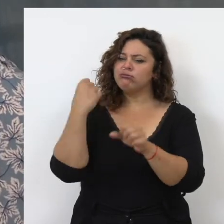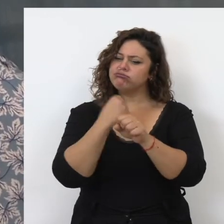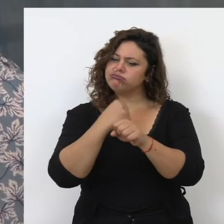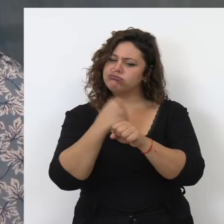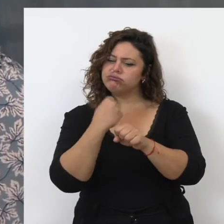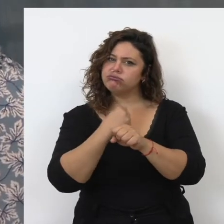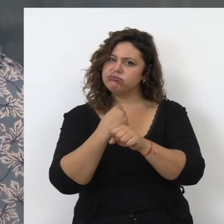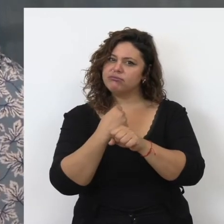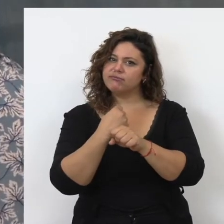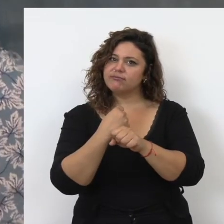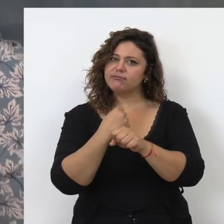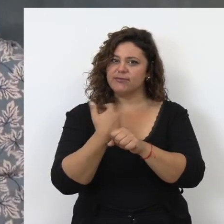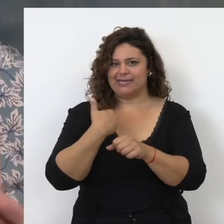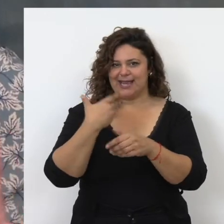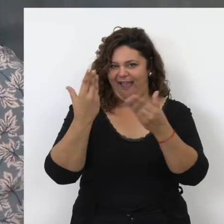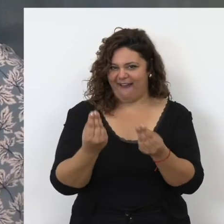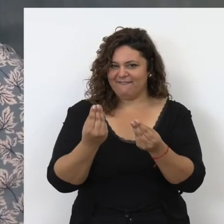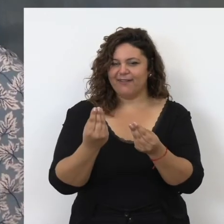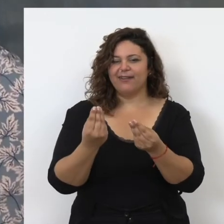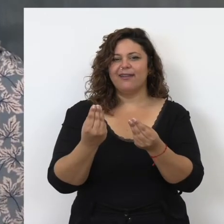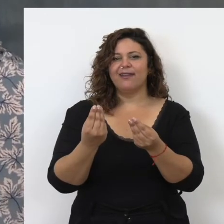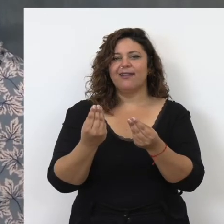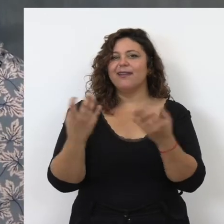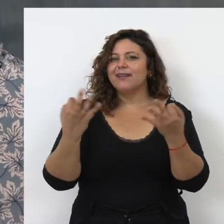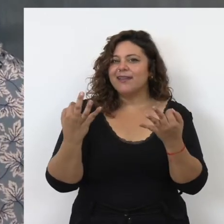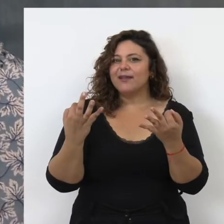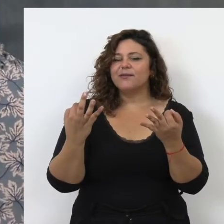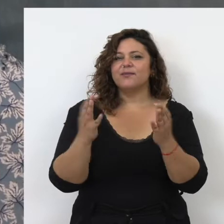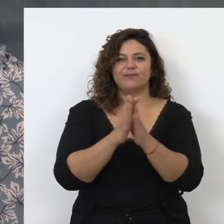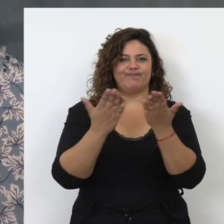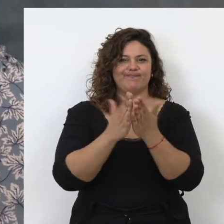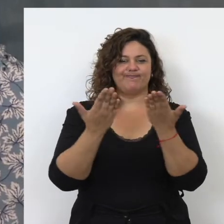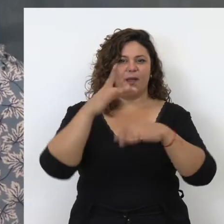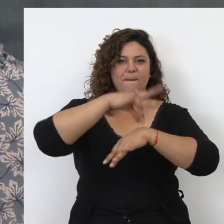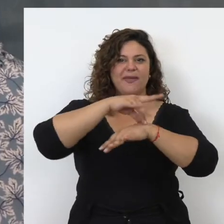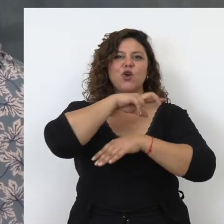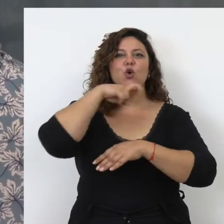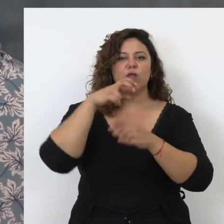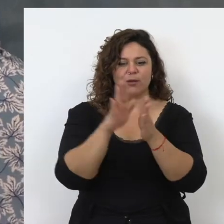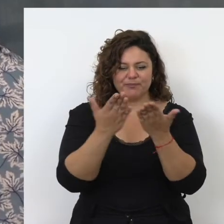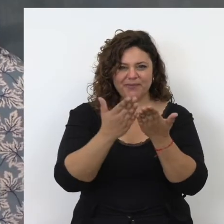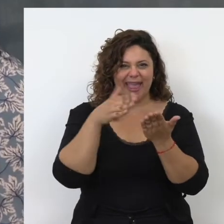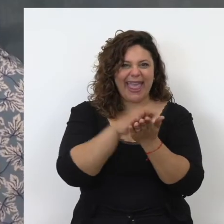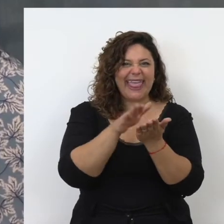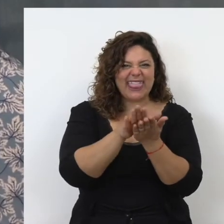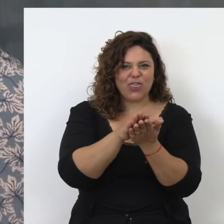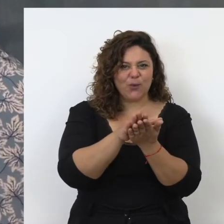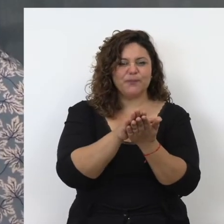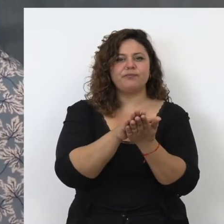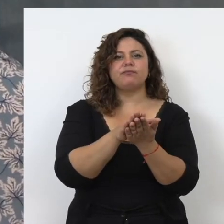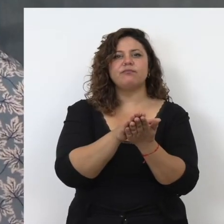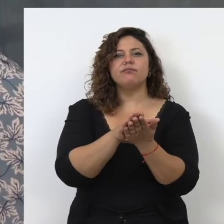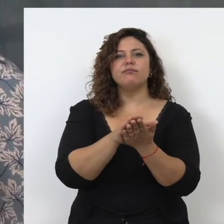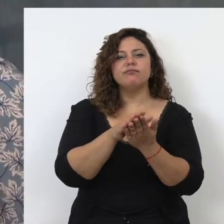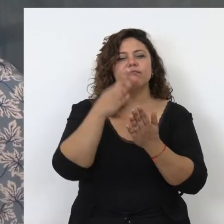estado trabajando, que ya he concluido, la edición de una obra de un médico judío. Es una edición que